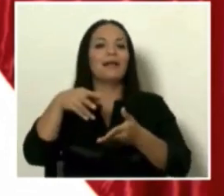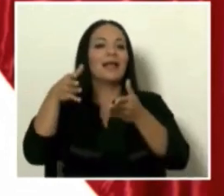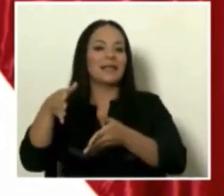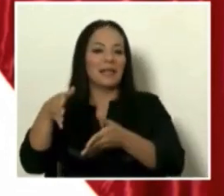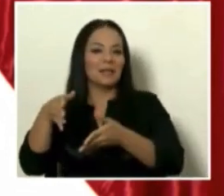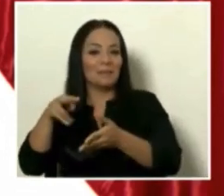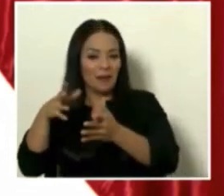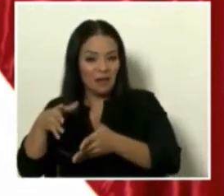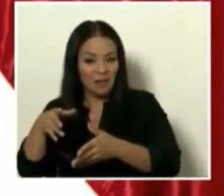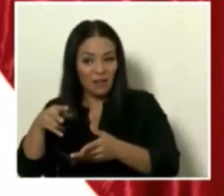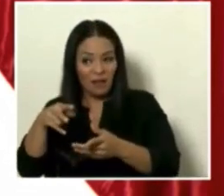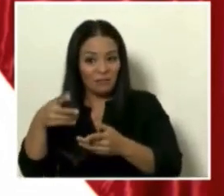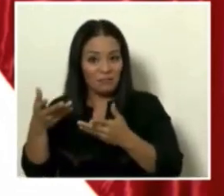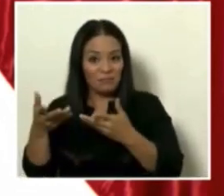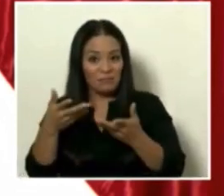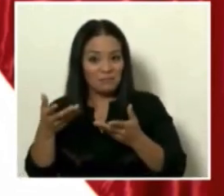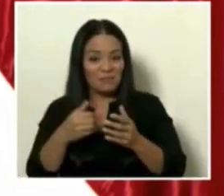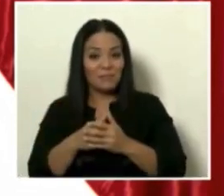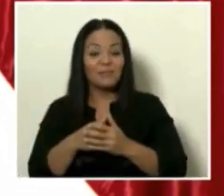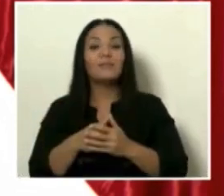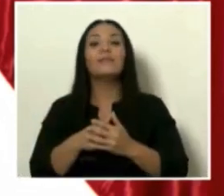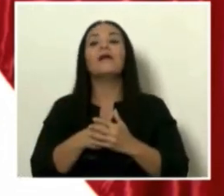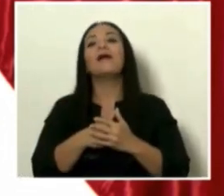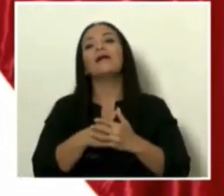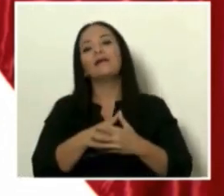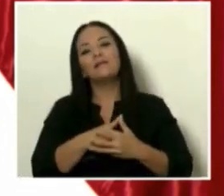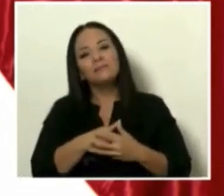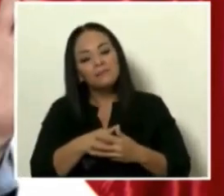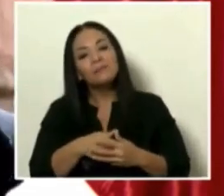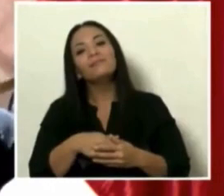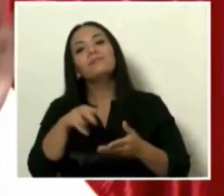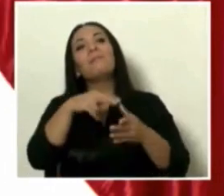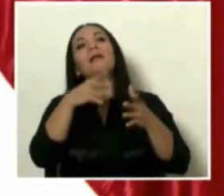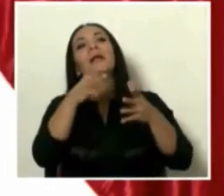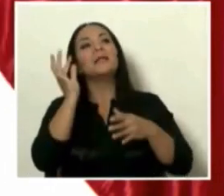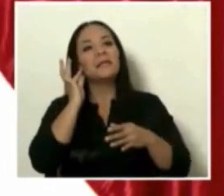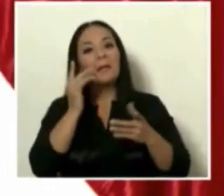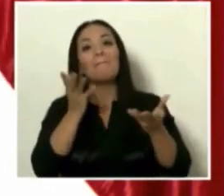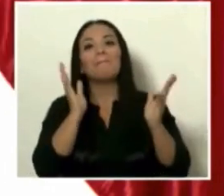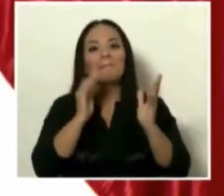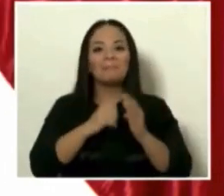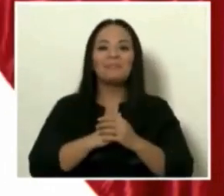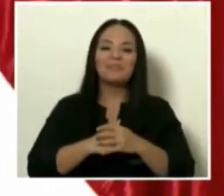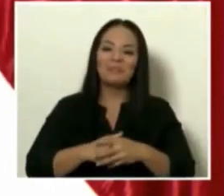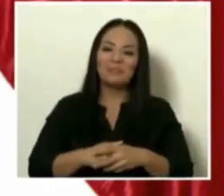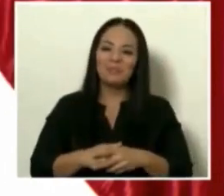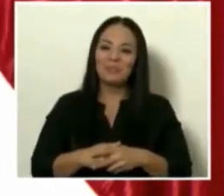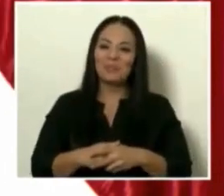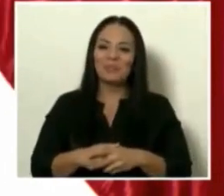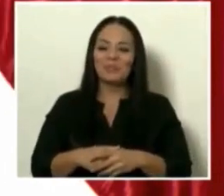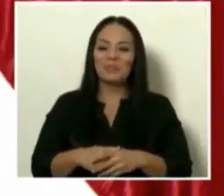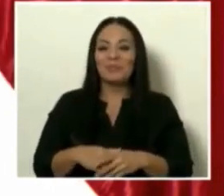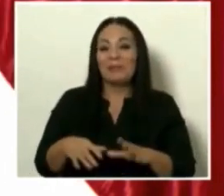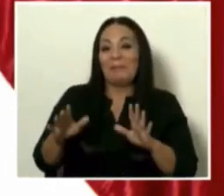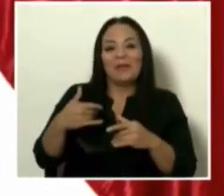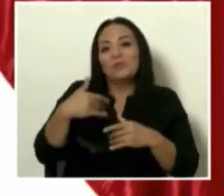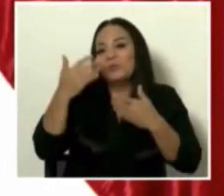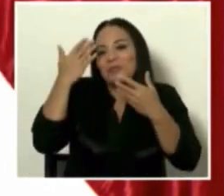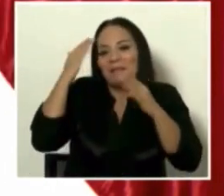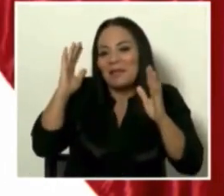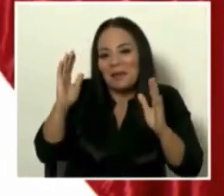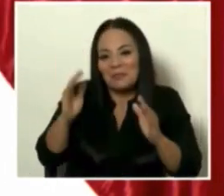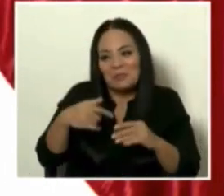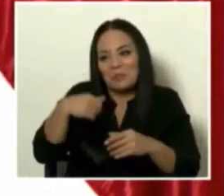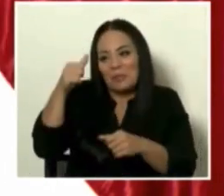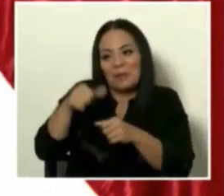una bailarina de esas que... Ah, ok. De yo no sabía. No, yo no sabía, yo no me acordaba